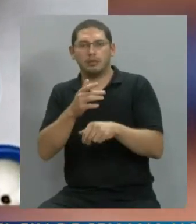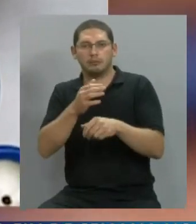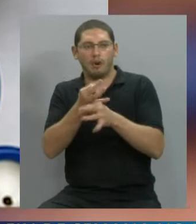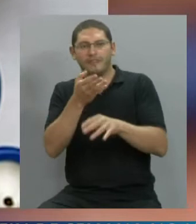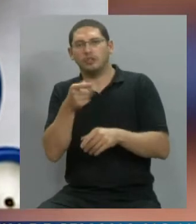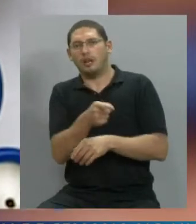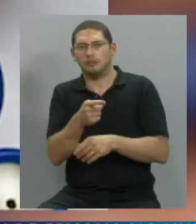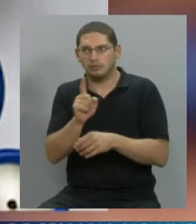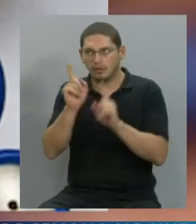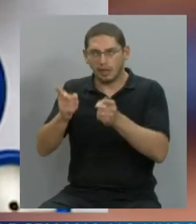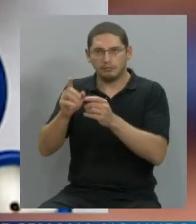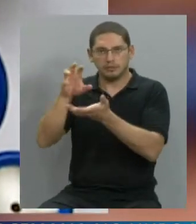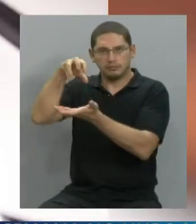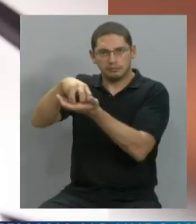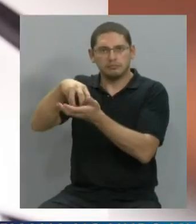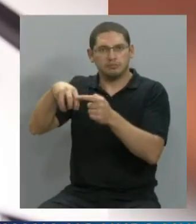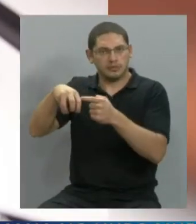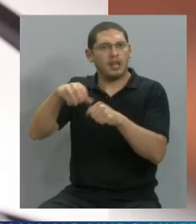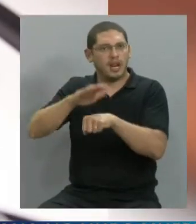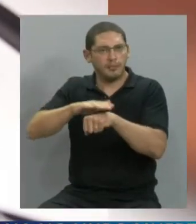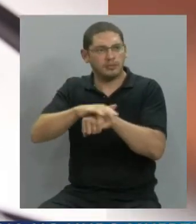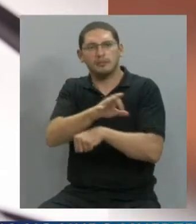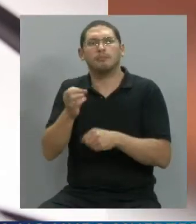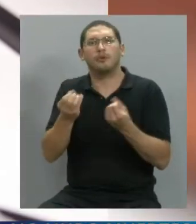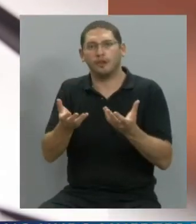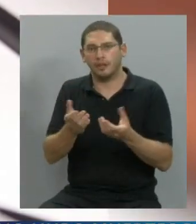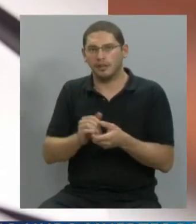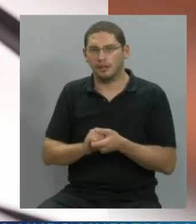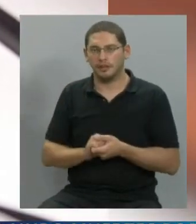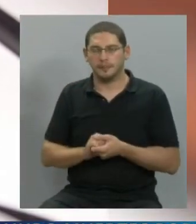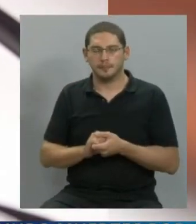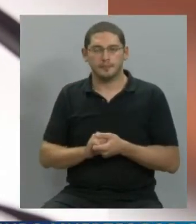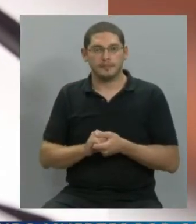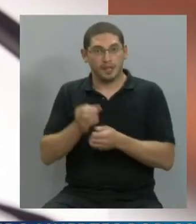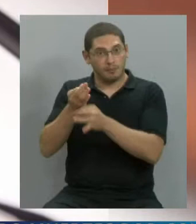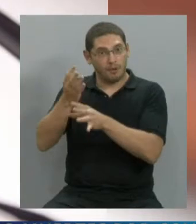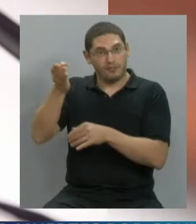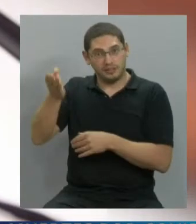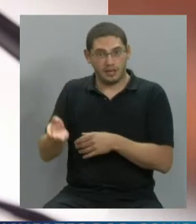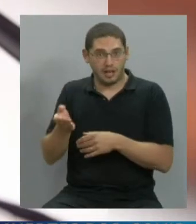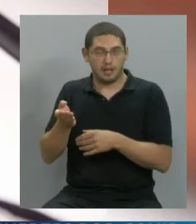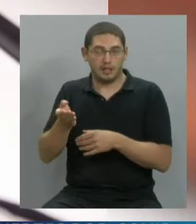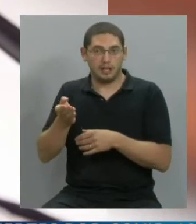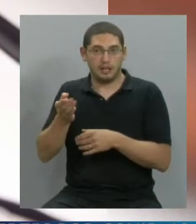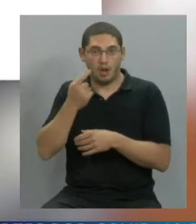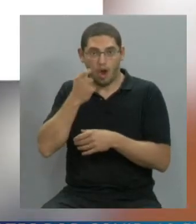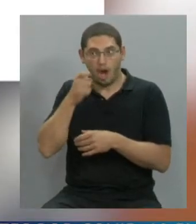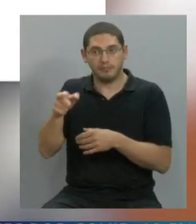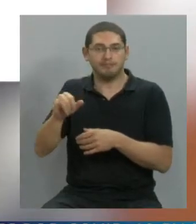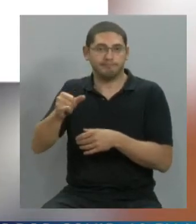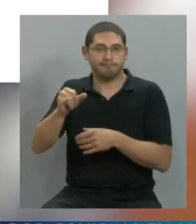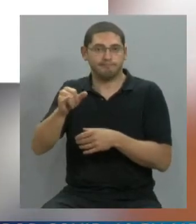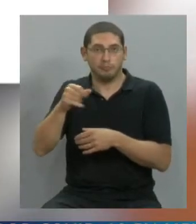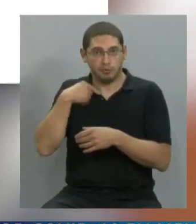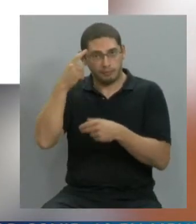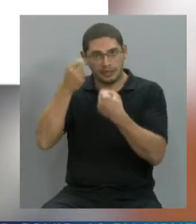pacientes que van a operarse. Bueno, este profesional, sí, realmente debe ser así. Digo, ¿estás de acuerdo